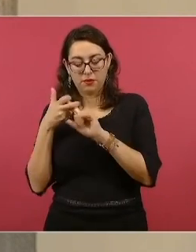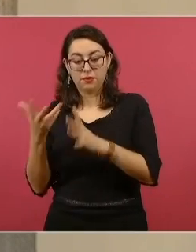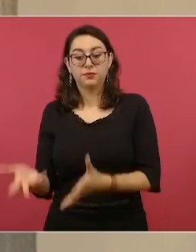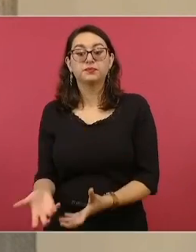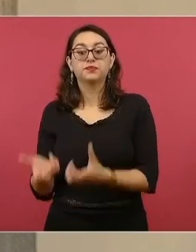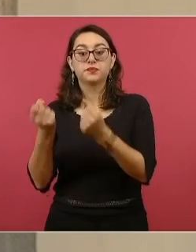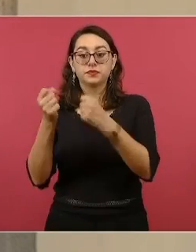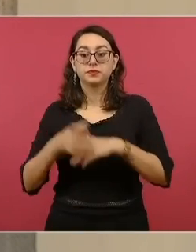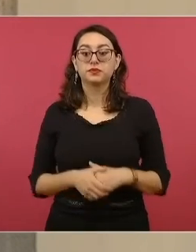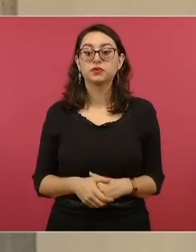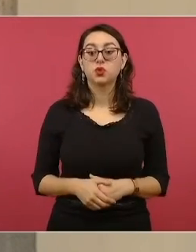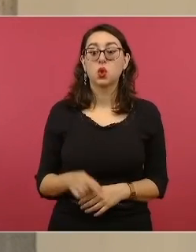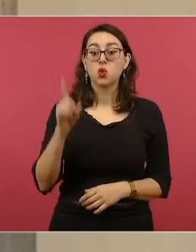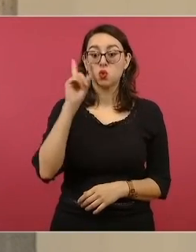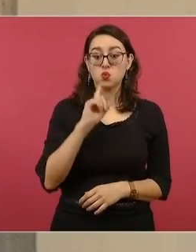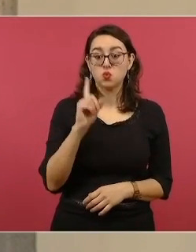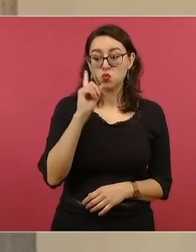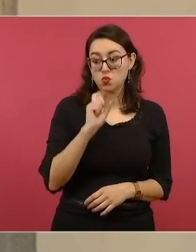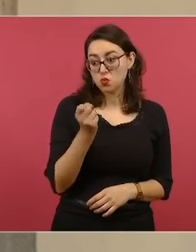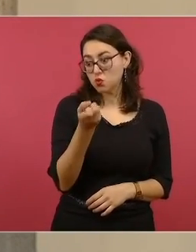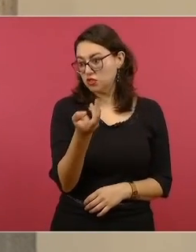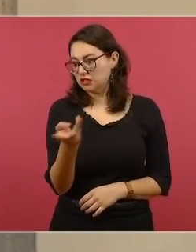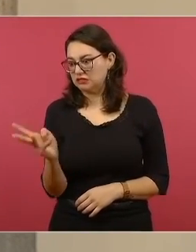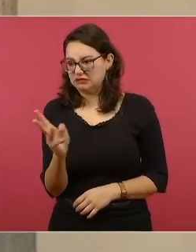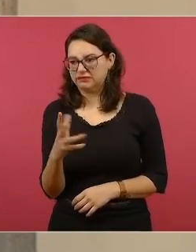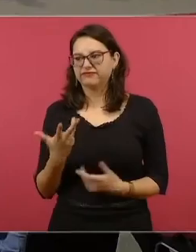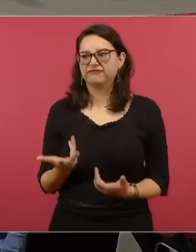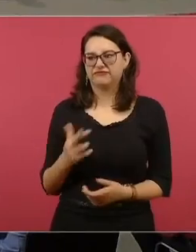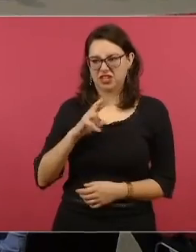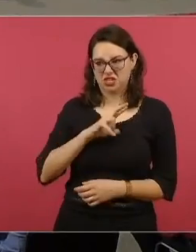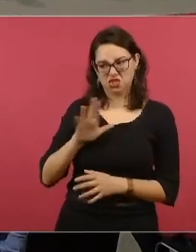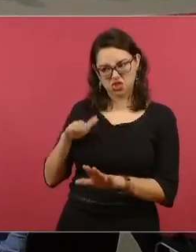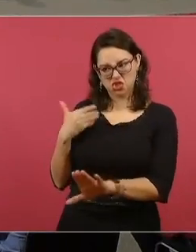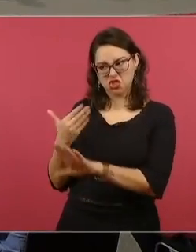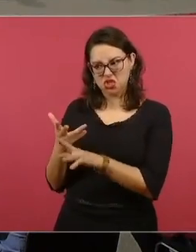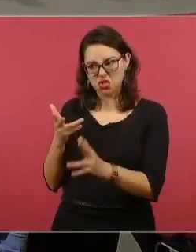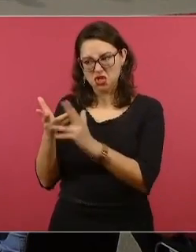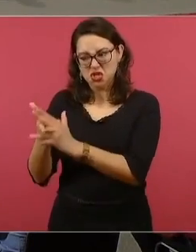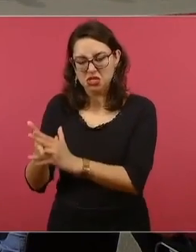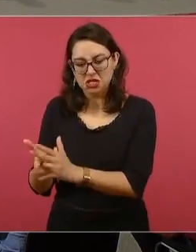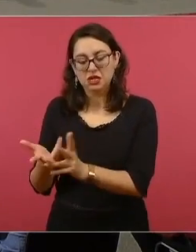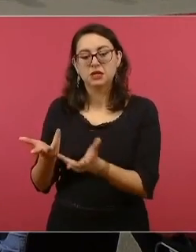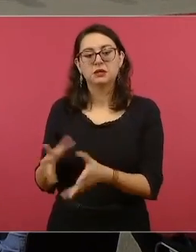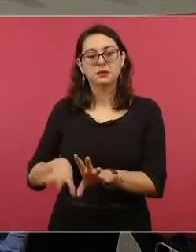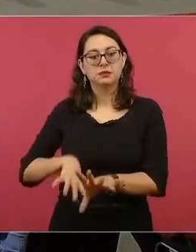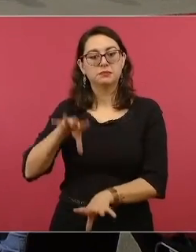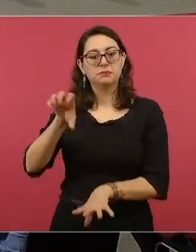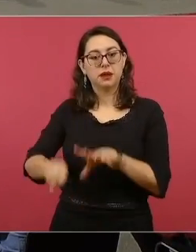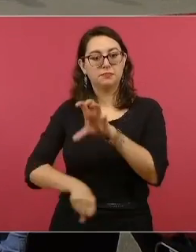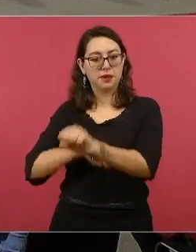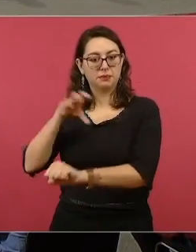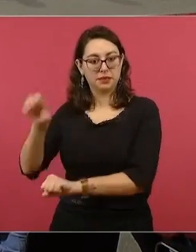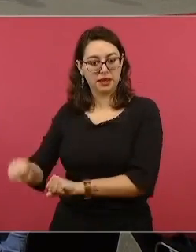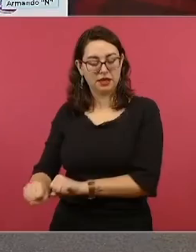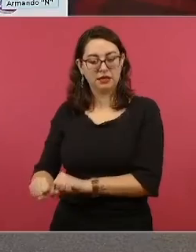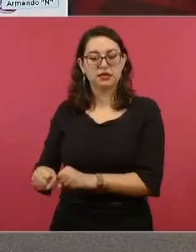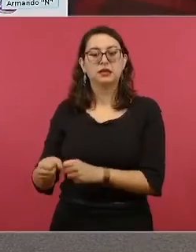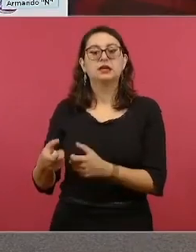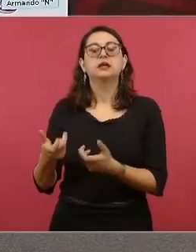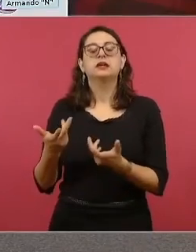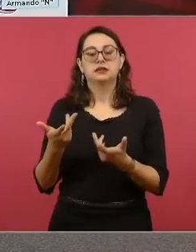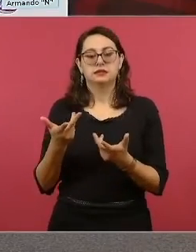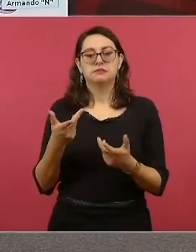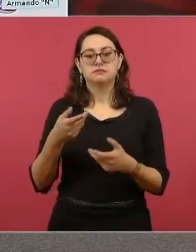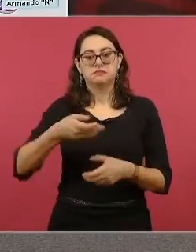Feminicidios resueltos. Tenemos en este periodo 37 detenidos por feminicidio y 14 sentenciados por